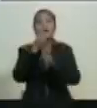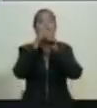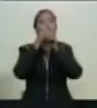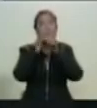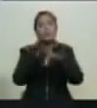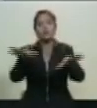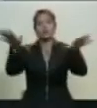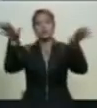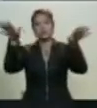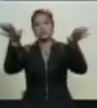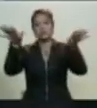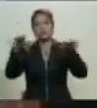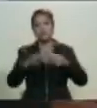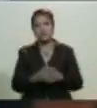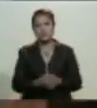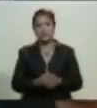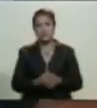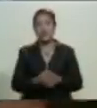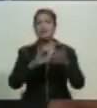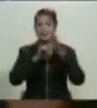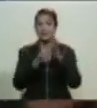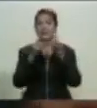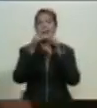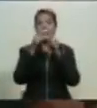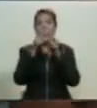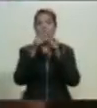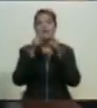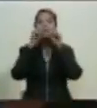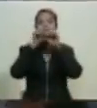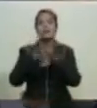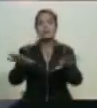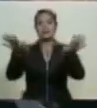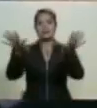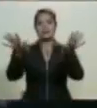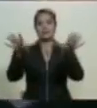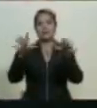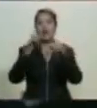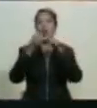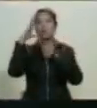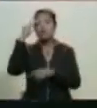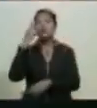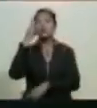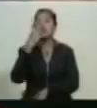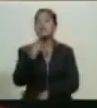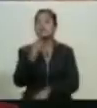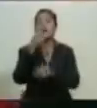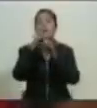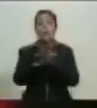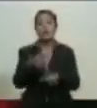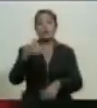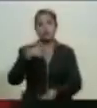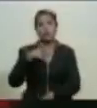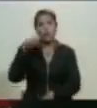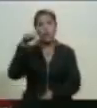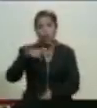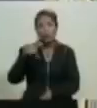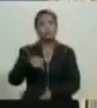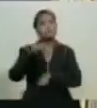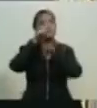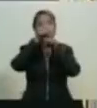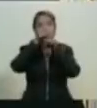y eso quiere decir bendecir y yo hoy mi bendición quiero que sea